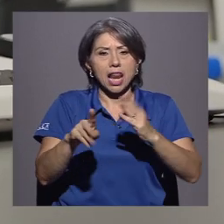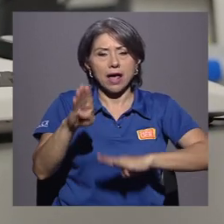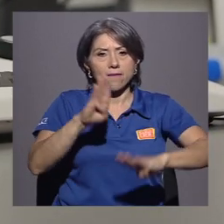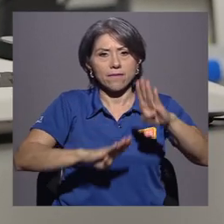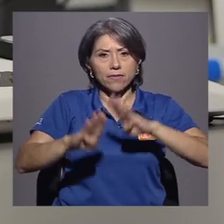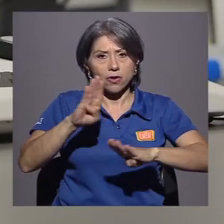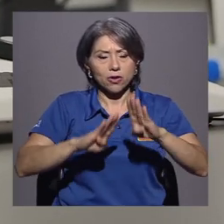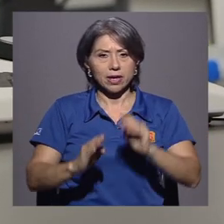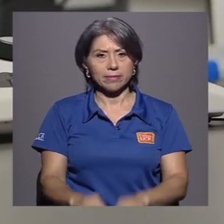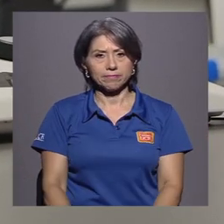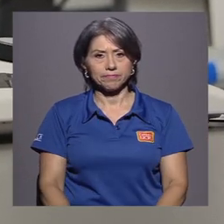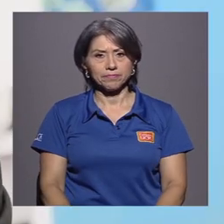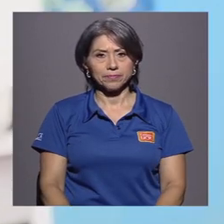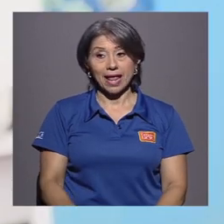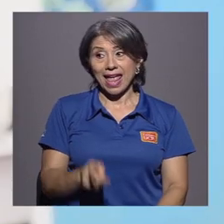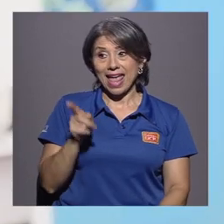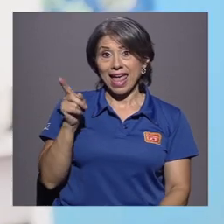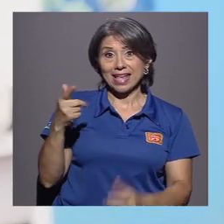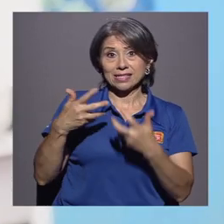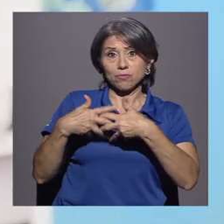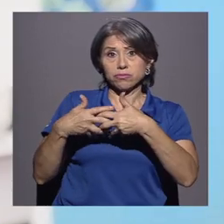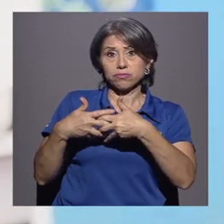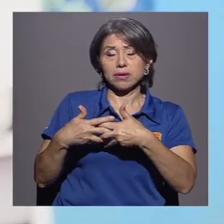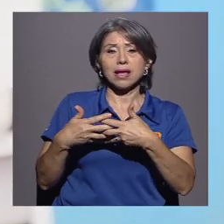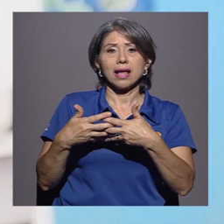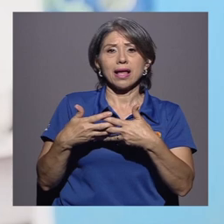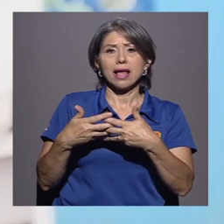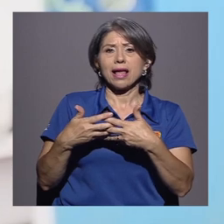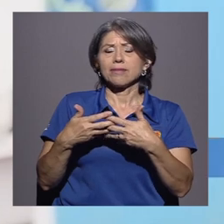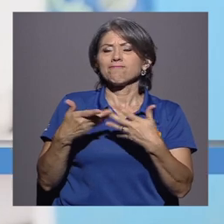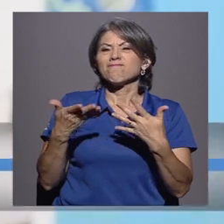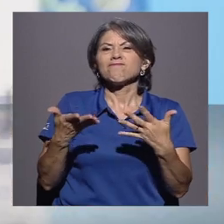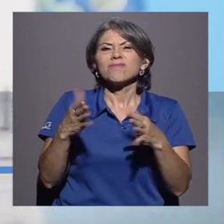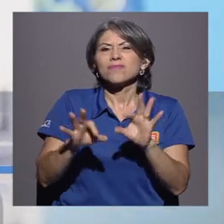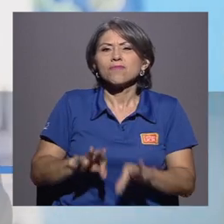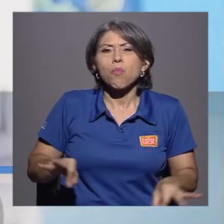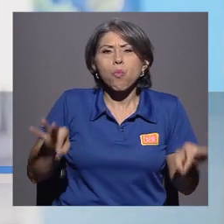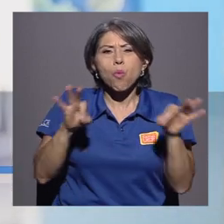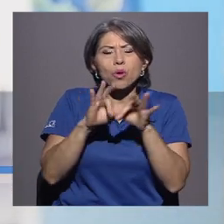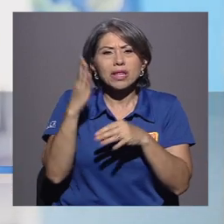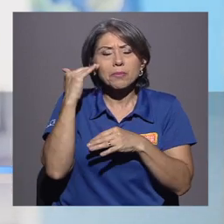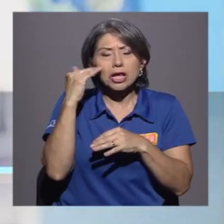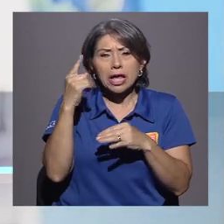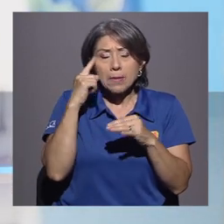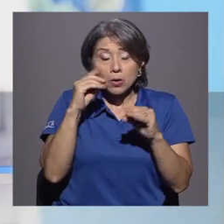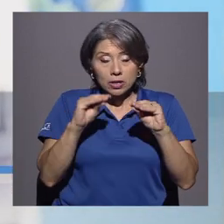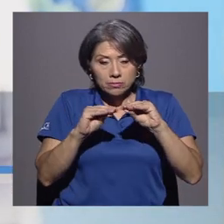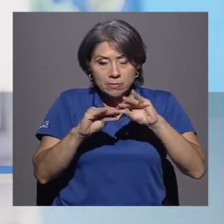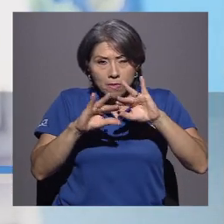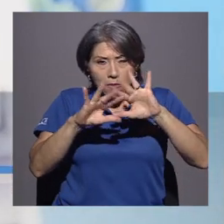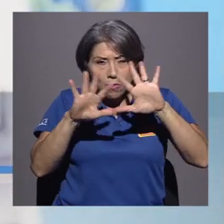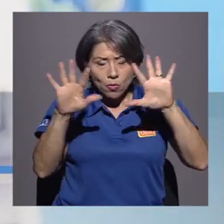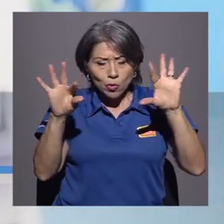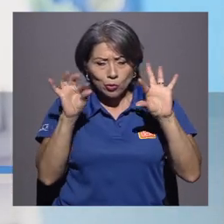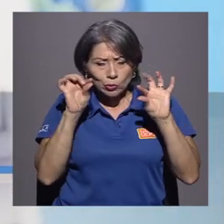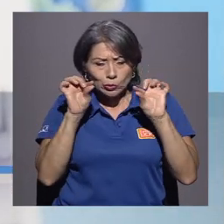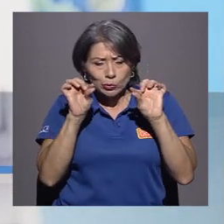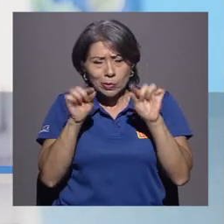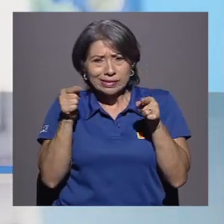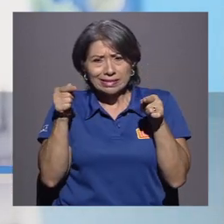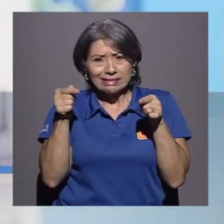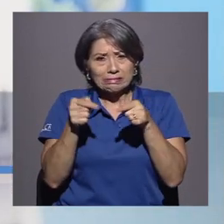biología. Este microscopio la parte importante que tiene es la alta resolución que maneja.